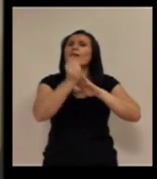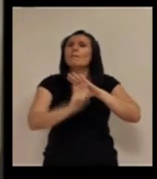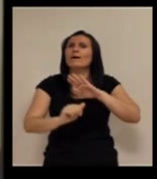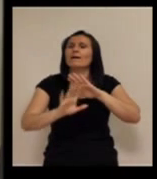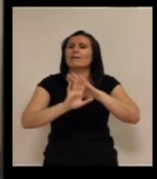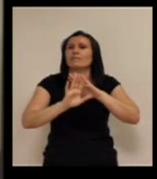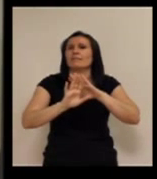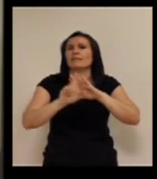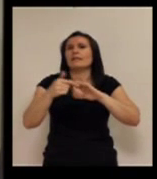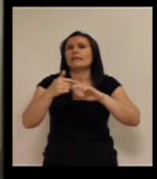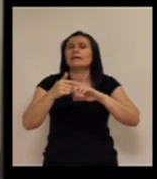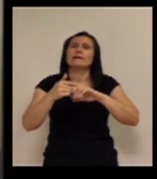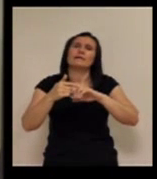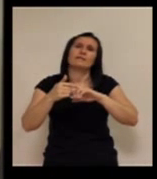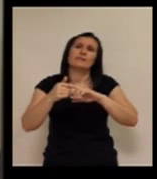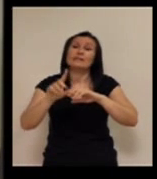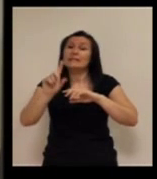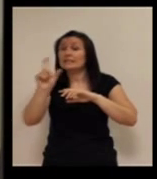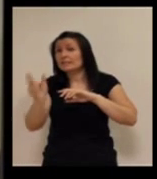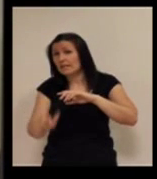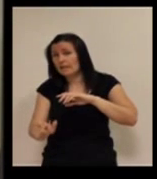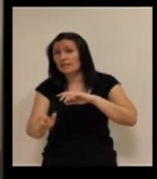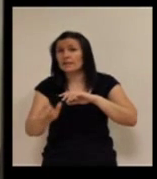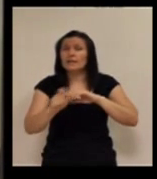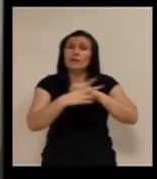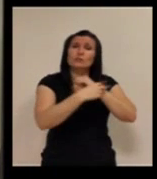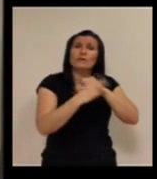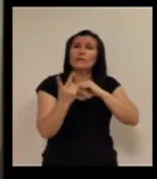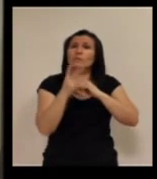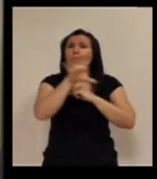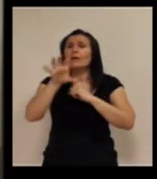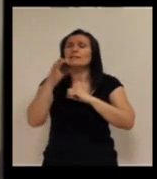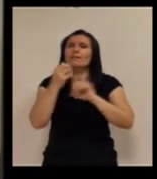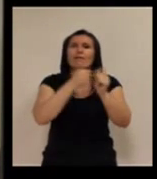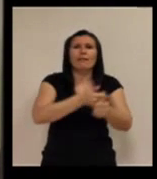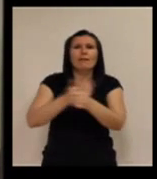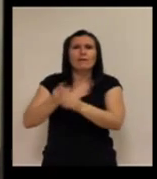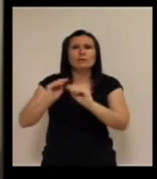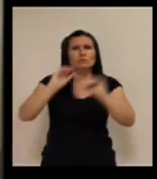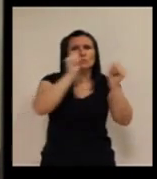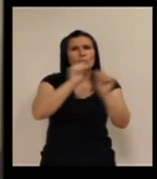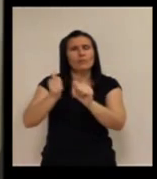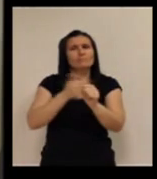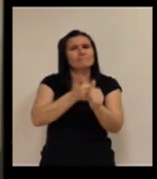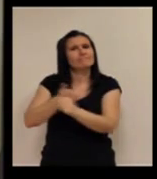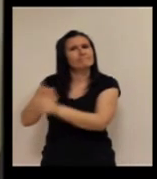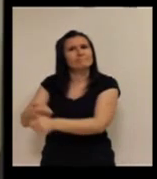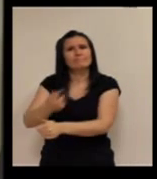marcando, tanto británicos como suecos. Es un poco el modelo sociosanitario a seguir, ellos siguen también siempre empujando fuerte,